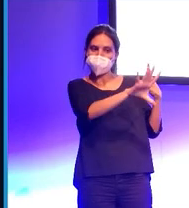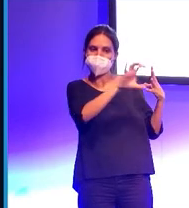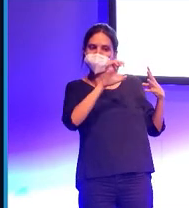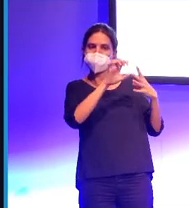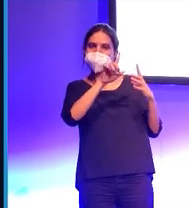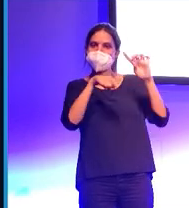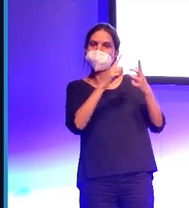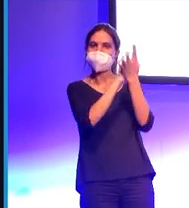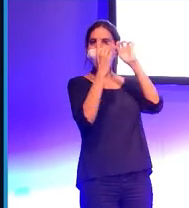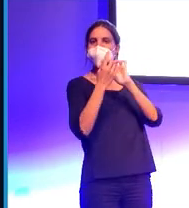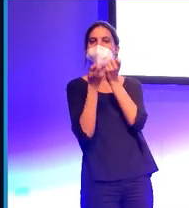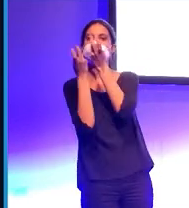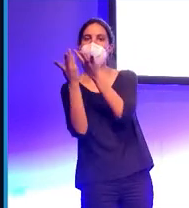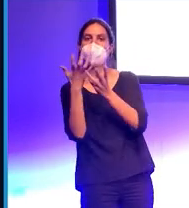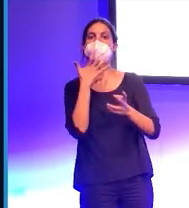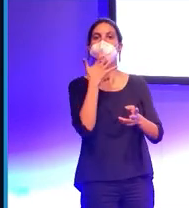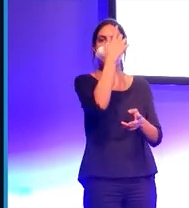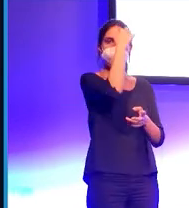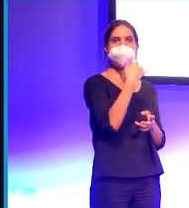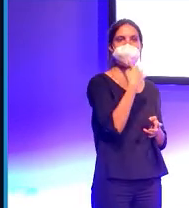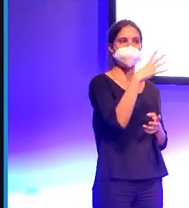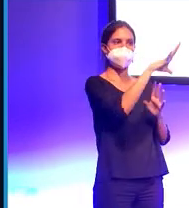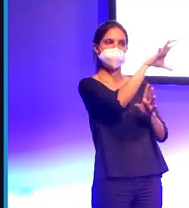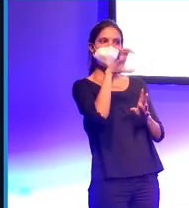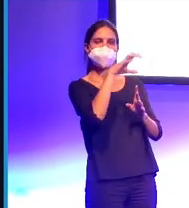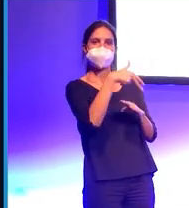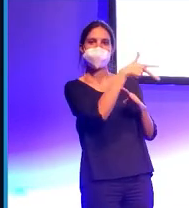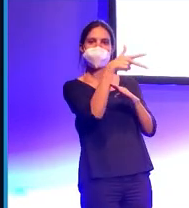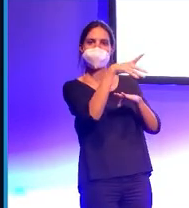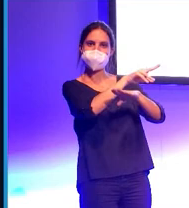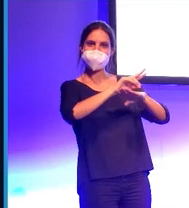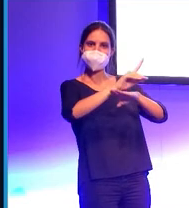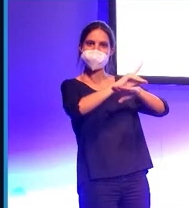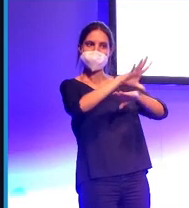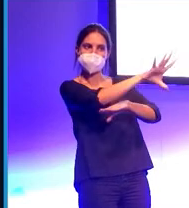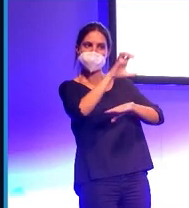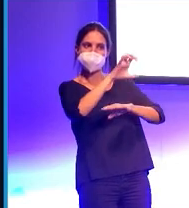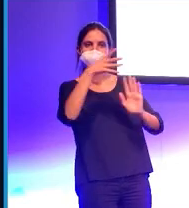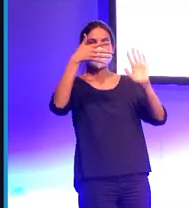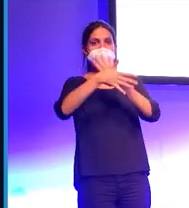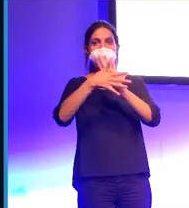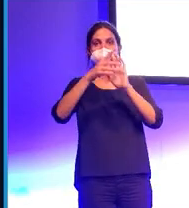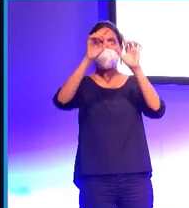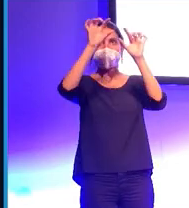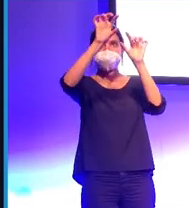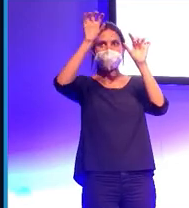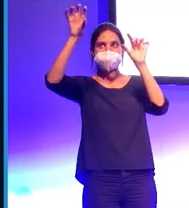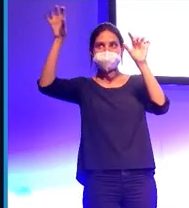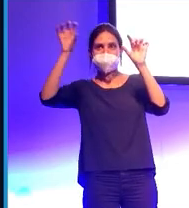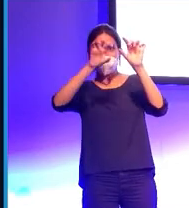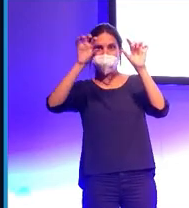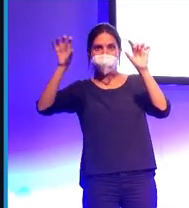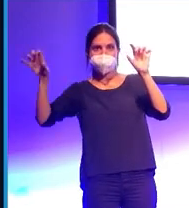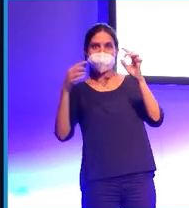máquina. O por ejemplo, una imagen capturada con una cámara digital en el fondo es un conjunto de píxeles y cada píxel está